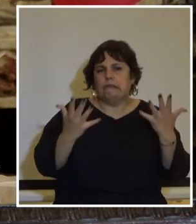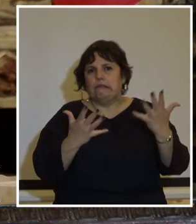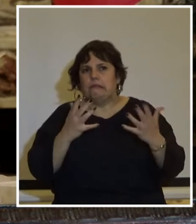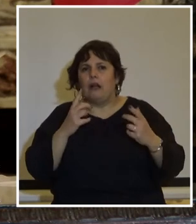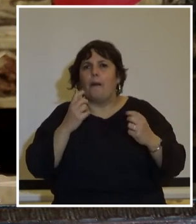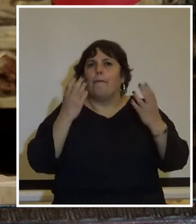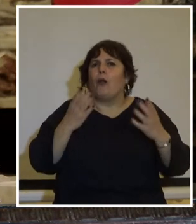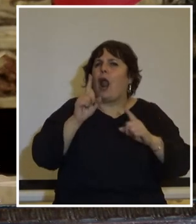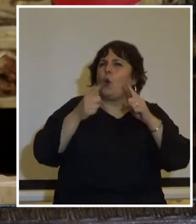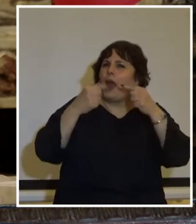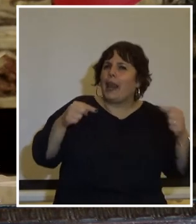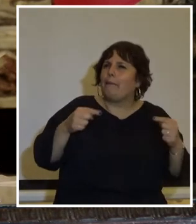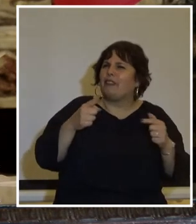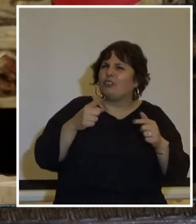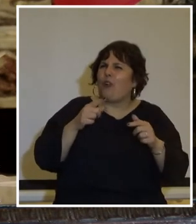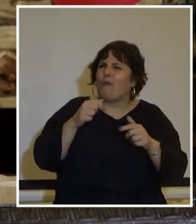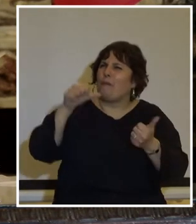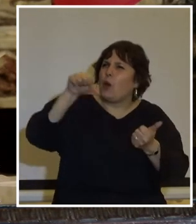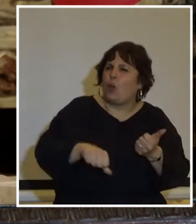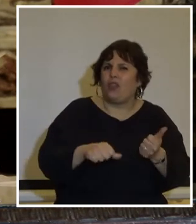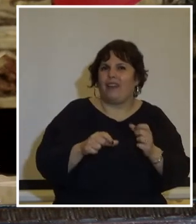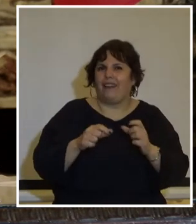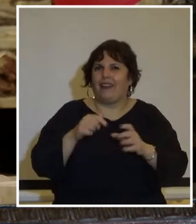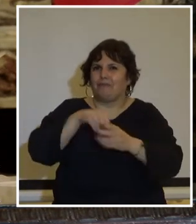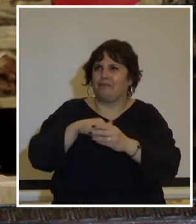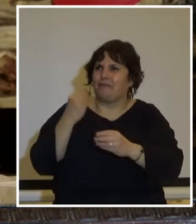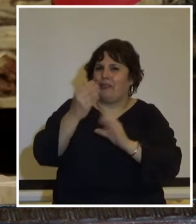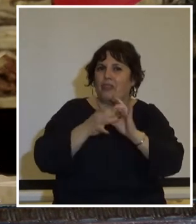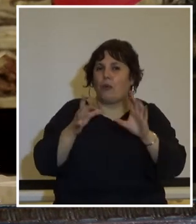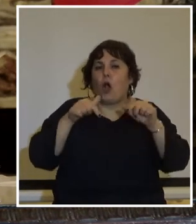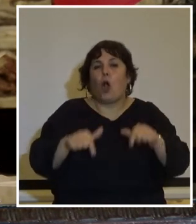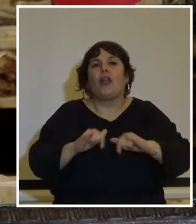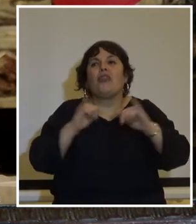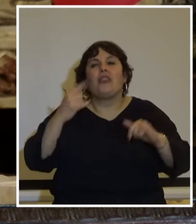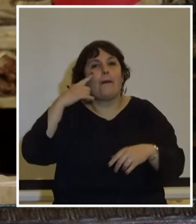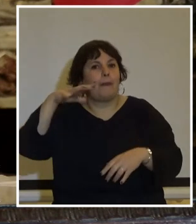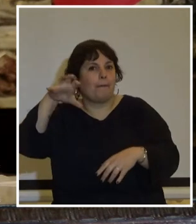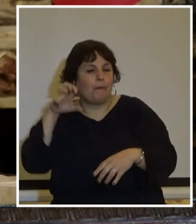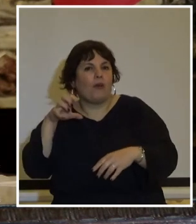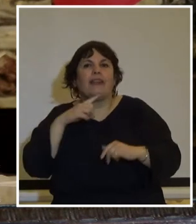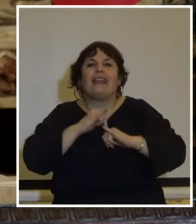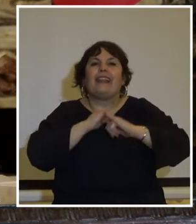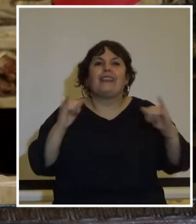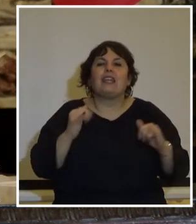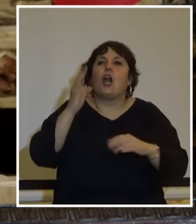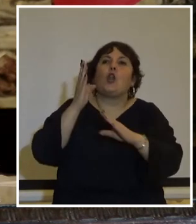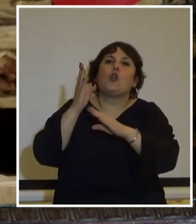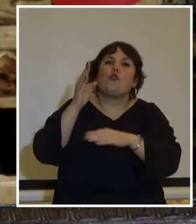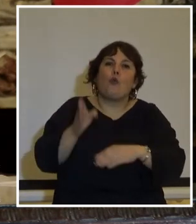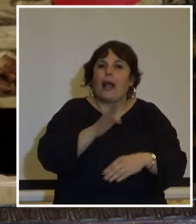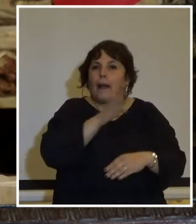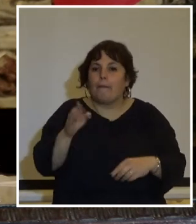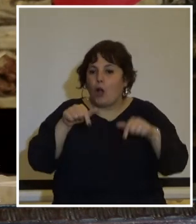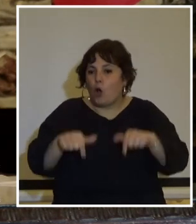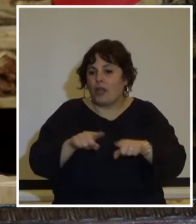porque hay elementos que erosionan esa democracia hoy es el día de nuestra memoria es el día del nunca más y hoy